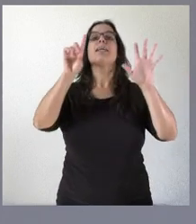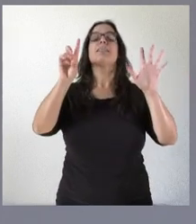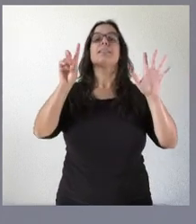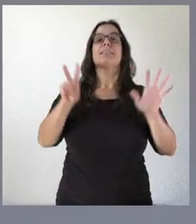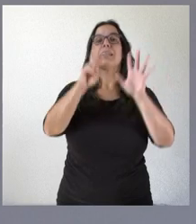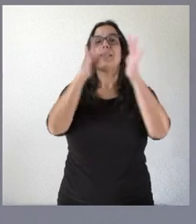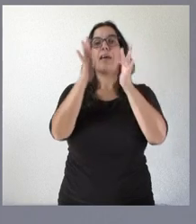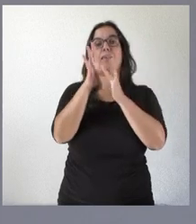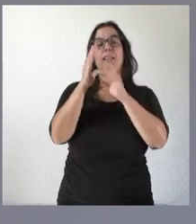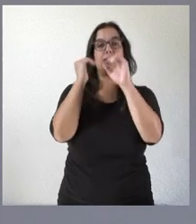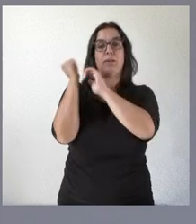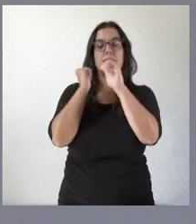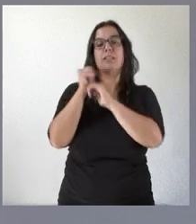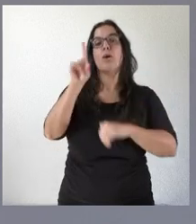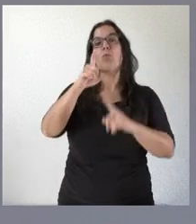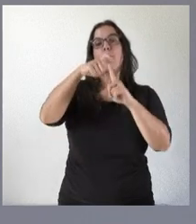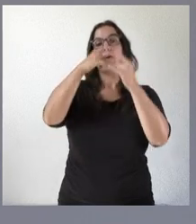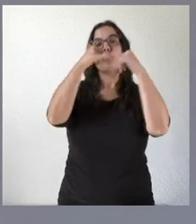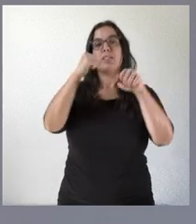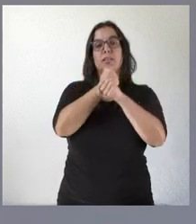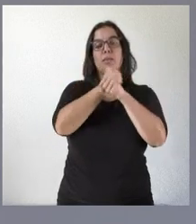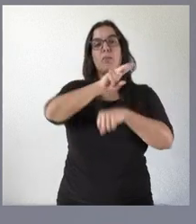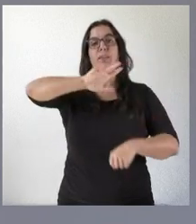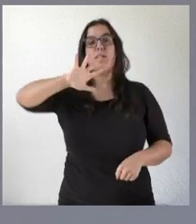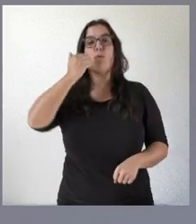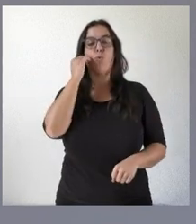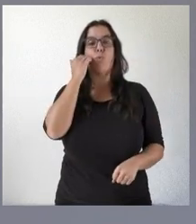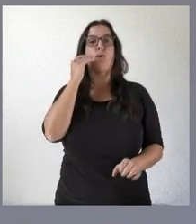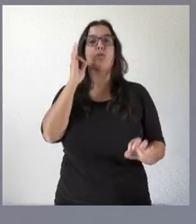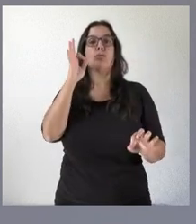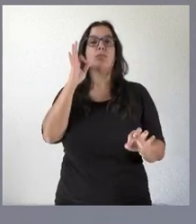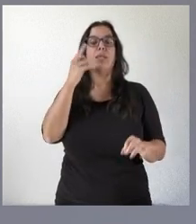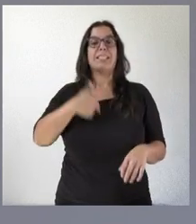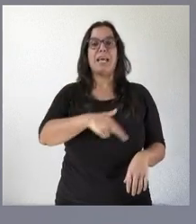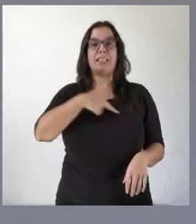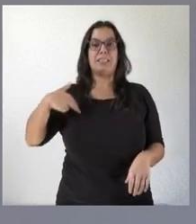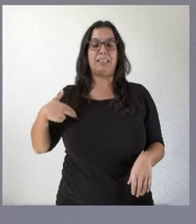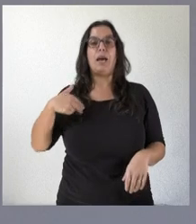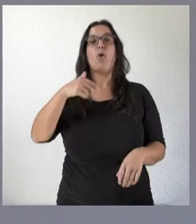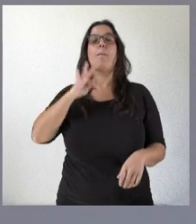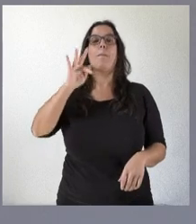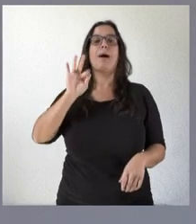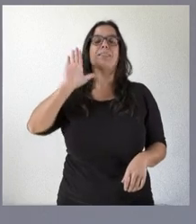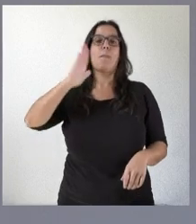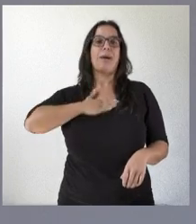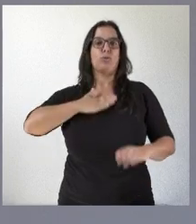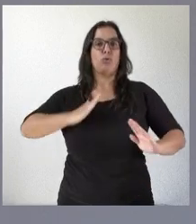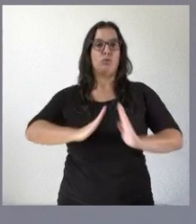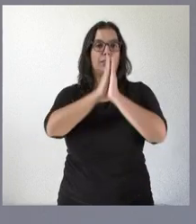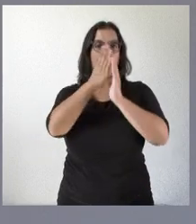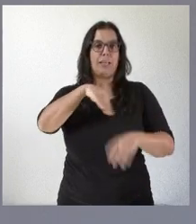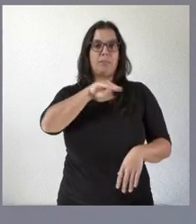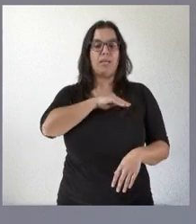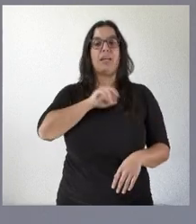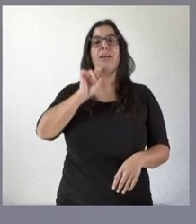santo, 1 de mayo fiesta del trabajo, 25 de julio Santiago Apóstol y Patrón de España, 15 de agosto Asunción de la